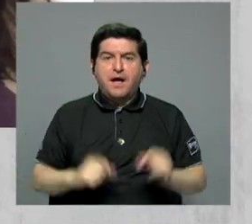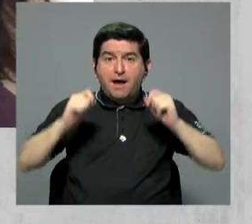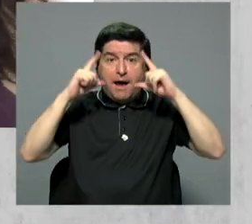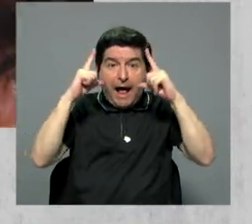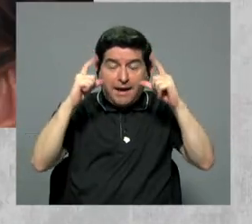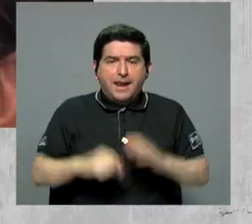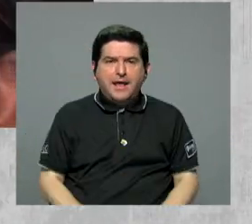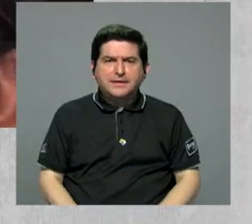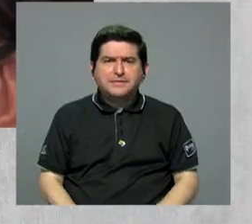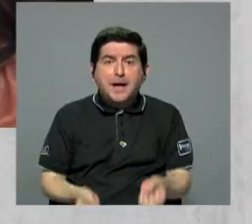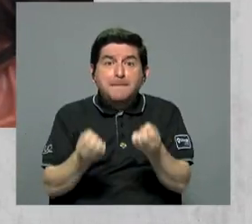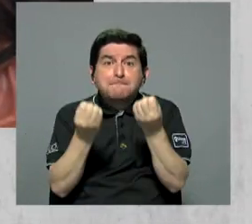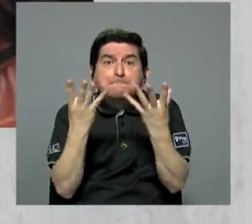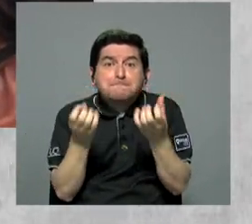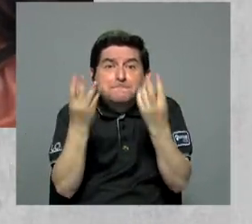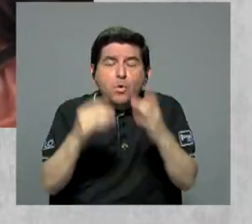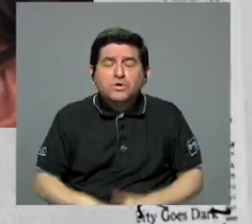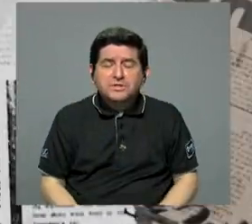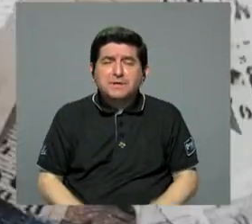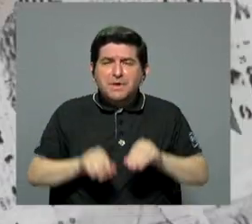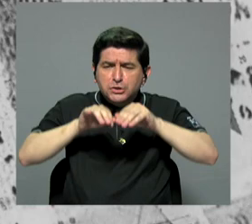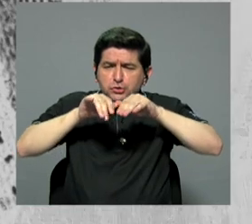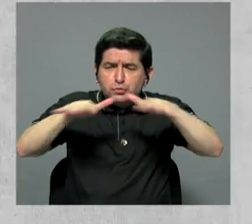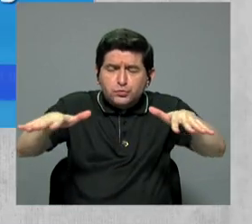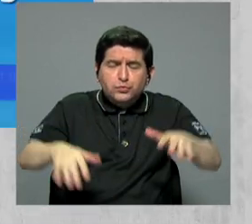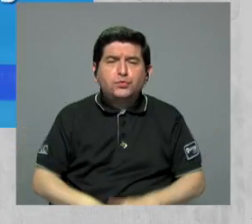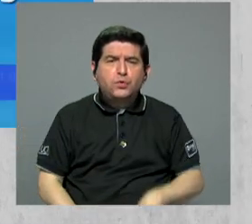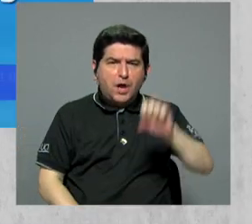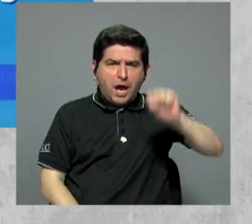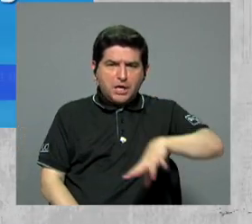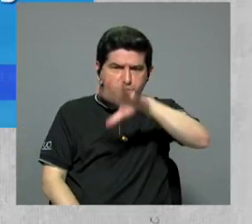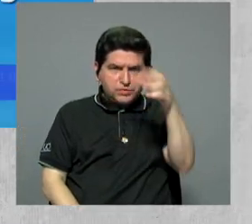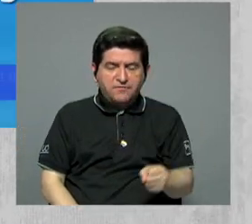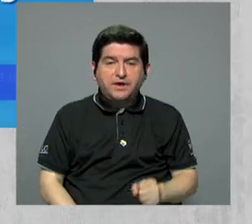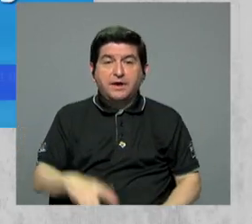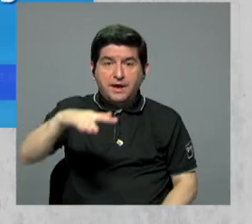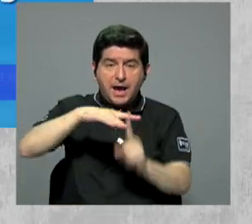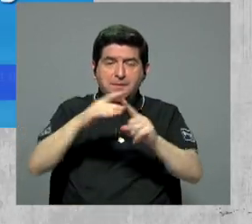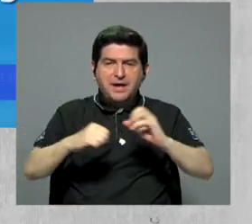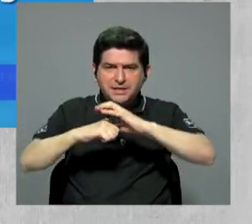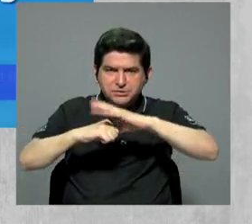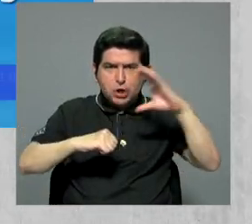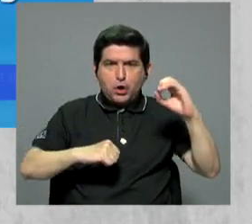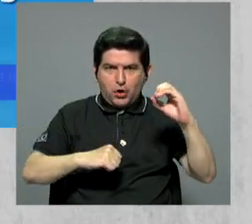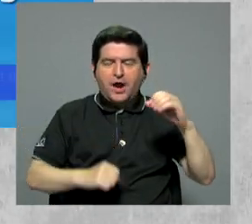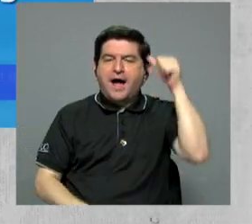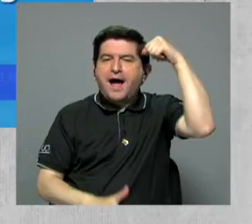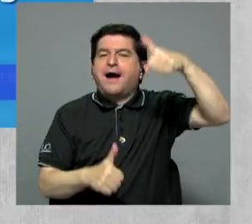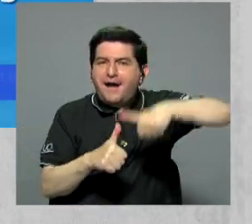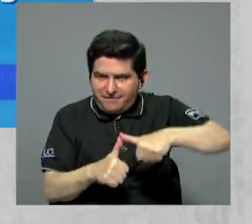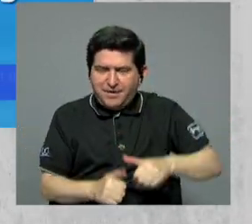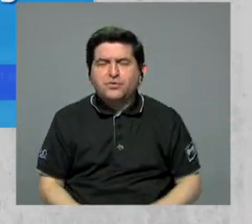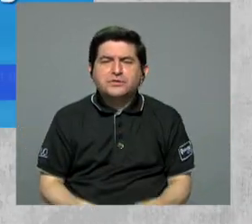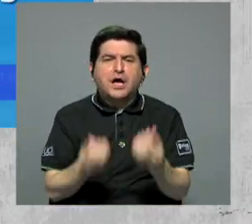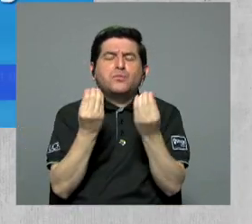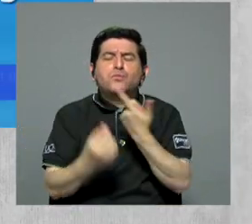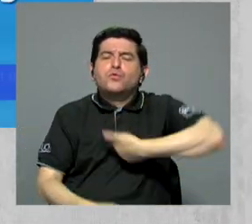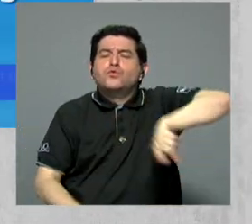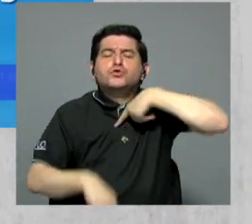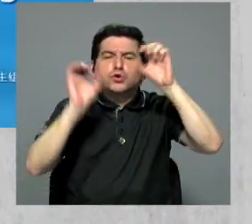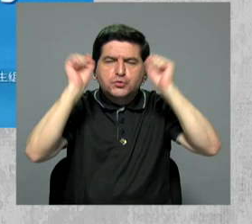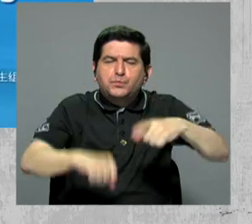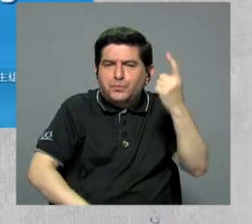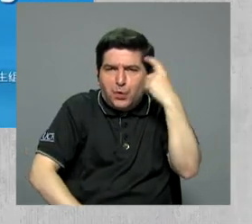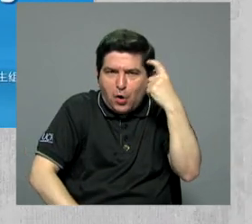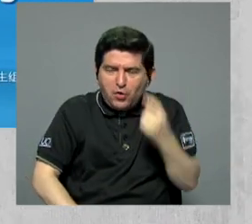alertas por una ola de contagios en el país de Sudáfrica. La propia aparición de Omicron es otro recordatorio de que, aunque muchos de nosotros